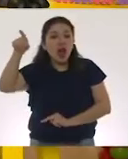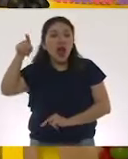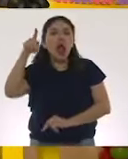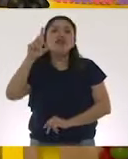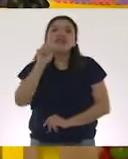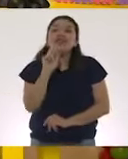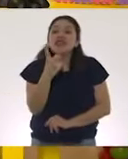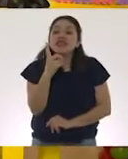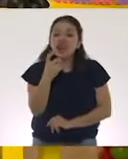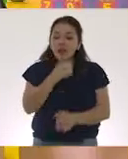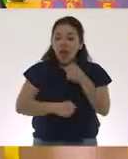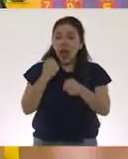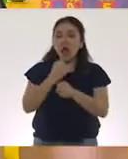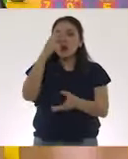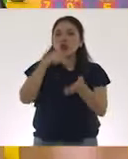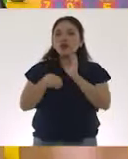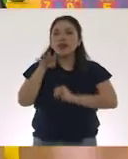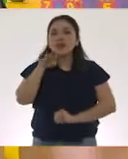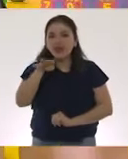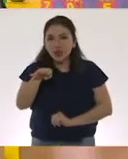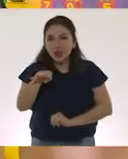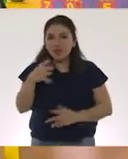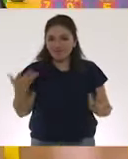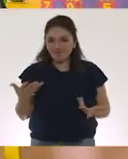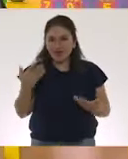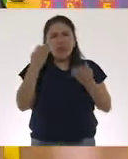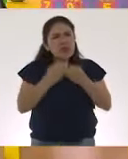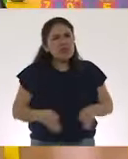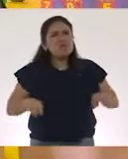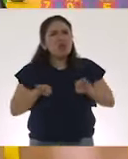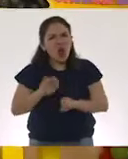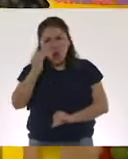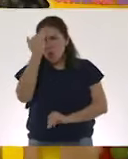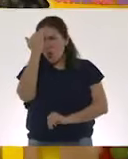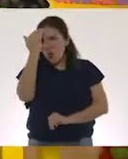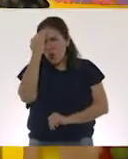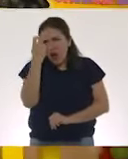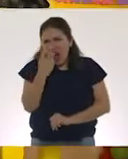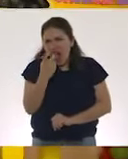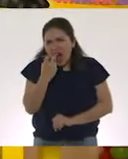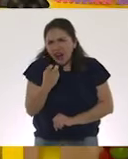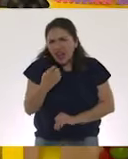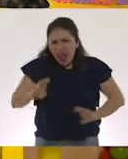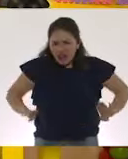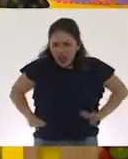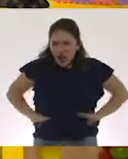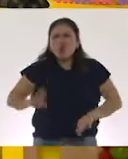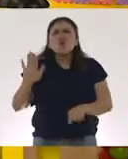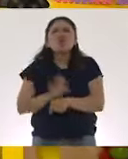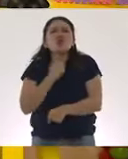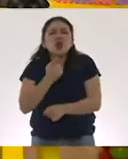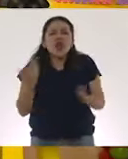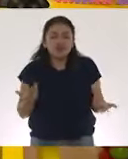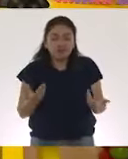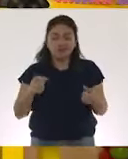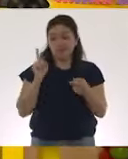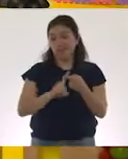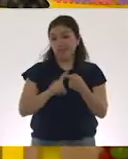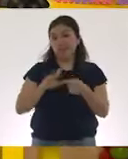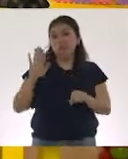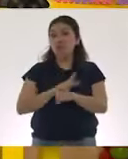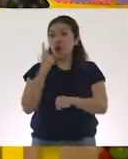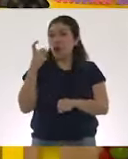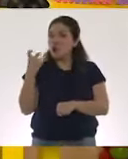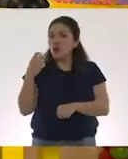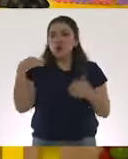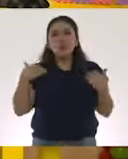diciembre del 2019. Ahora, ¿por qué es importante conocer este tipo de características? Una es porque es muy